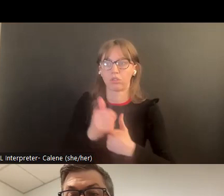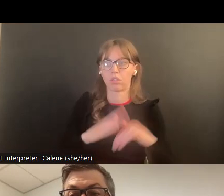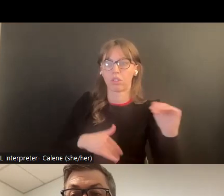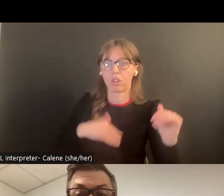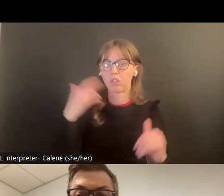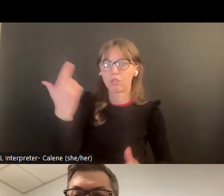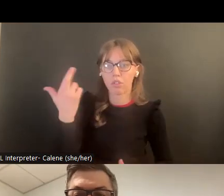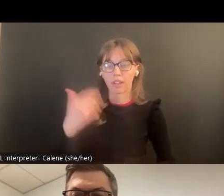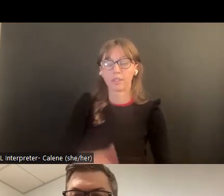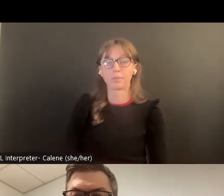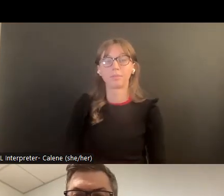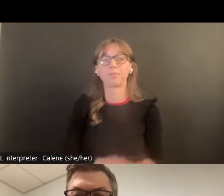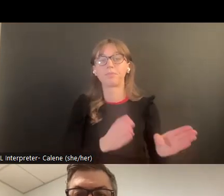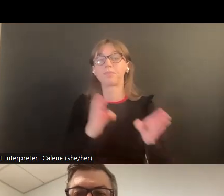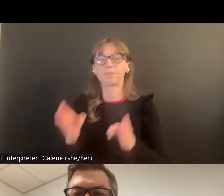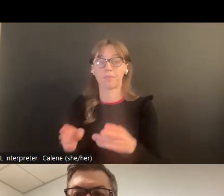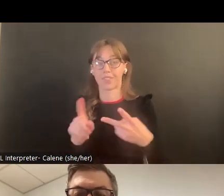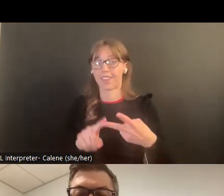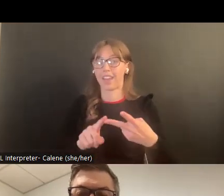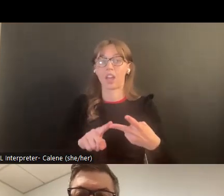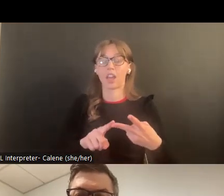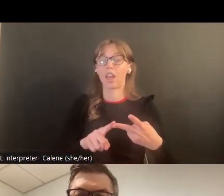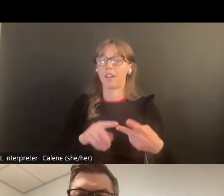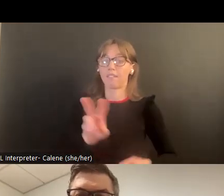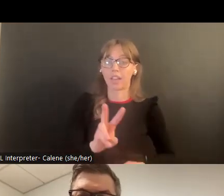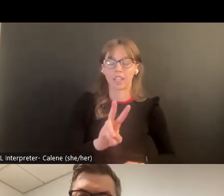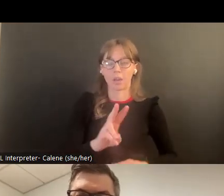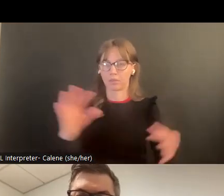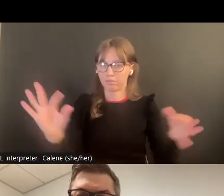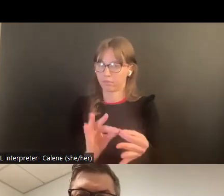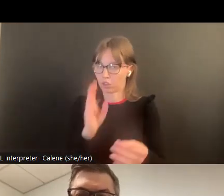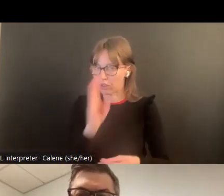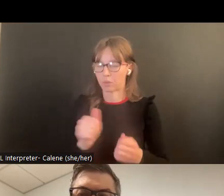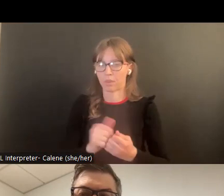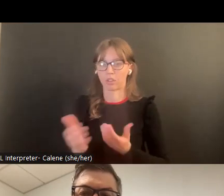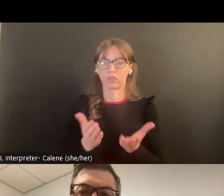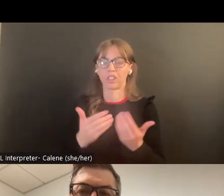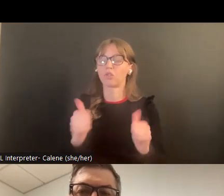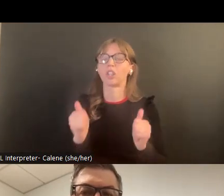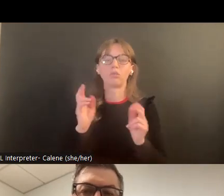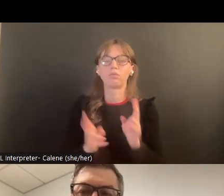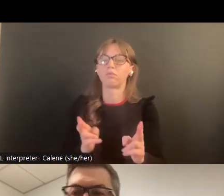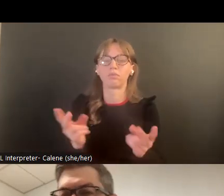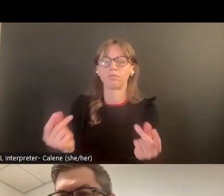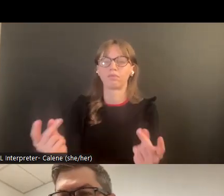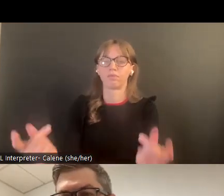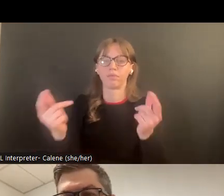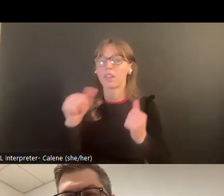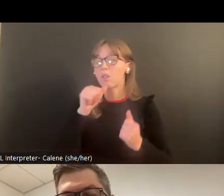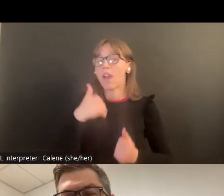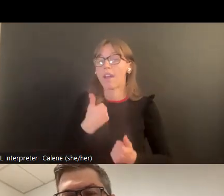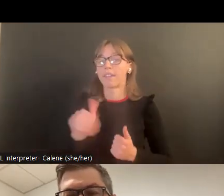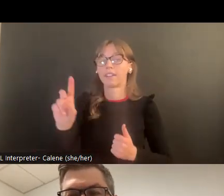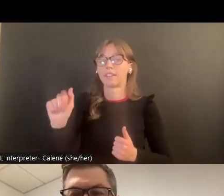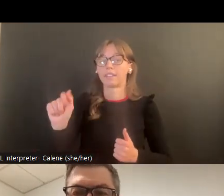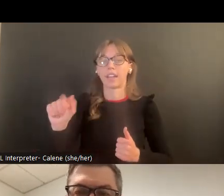cambia algo para la víctima entonces conectando a las víctimas directamente a los servicios para que lo puedan recibir más rápido